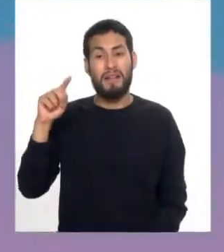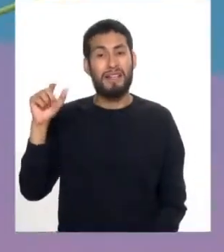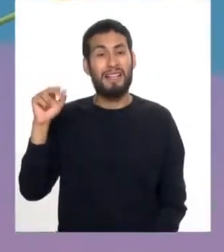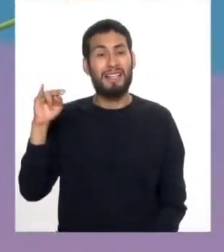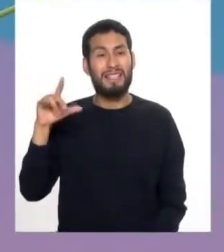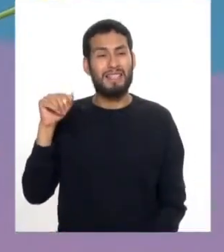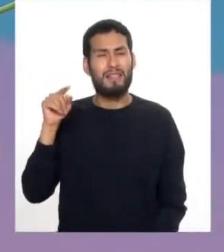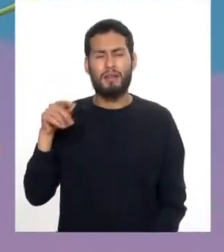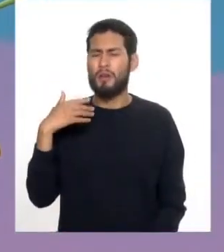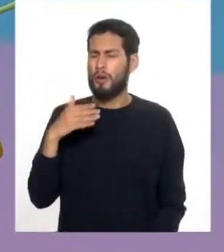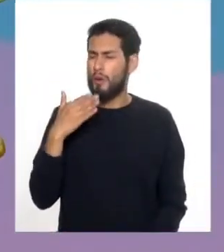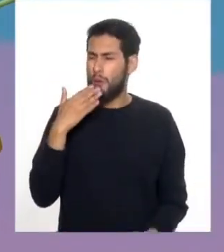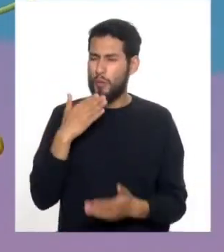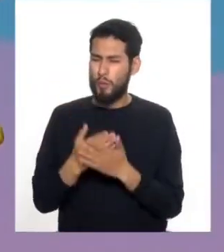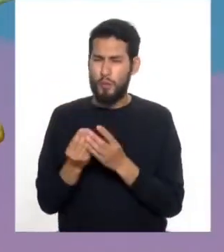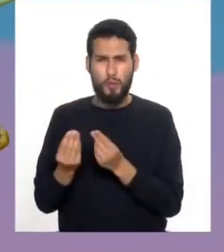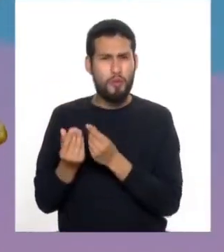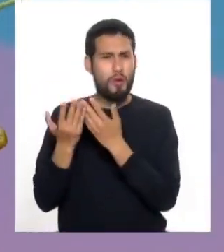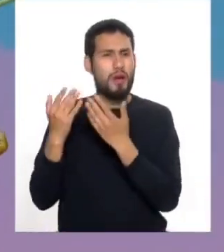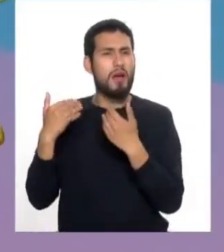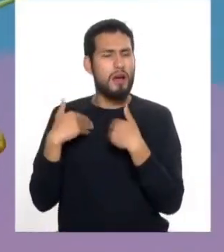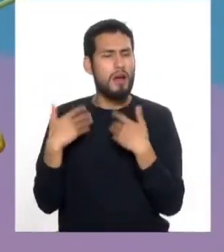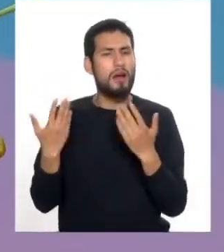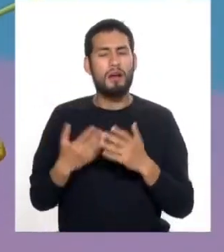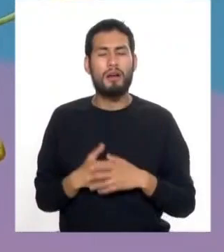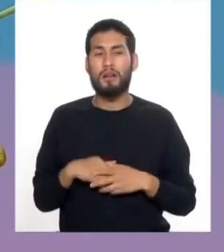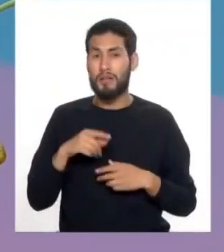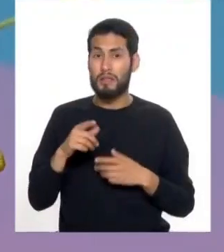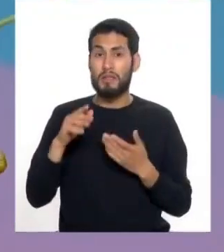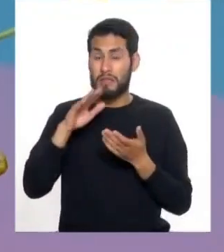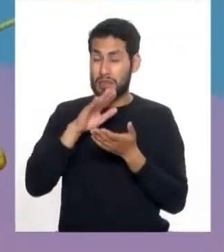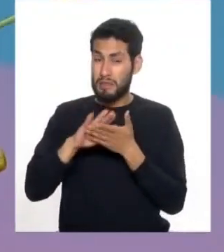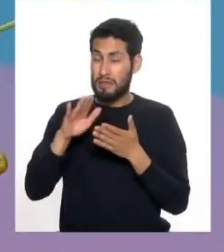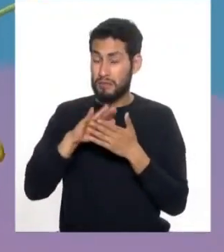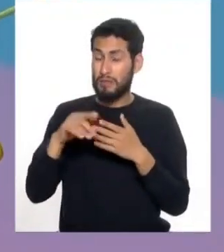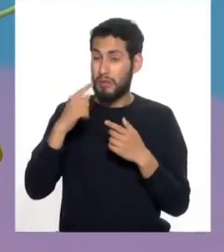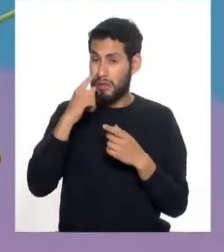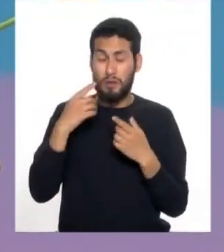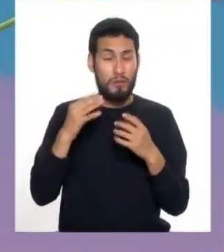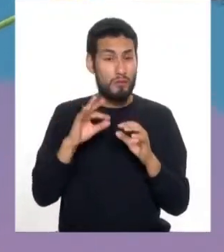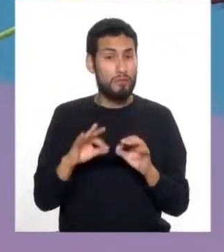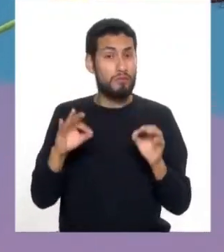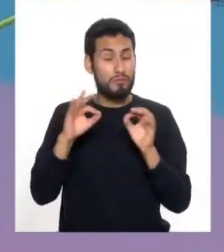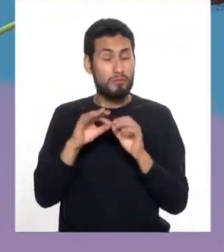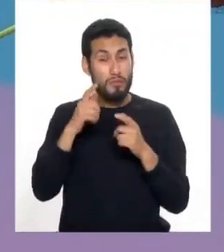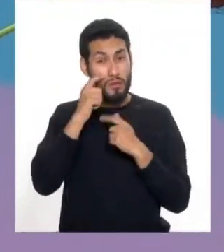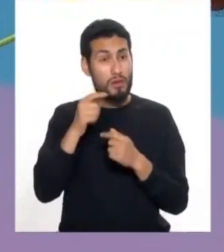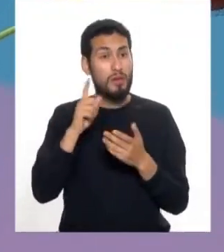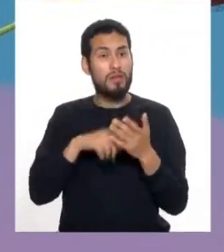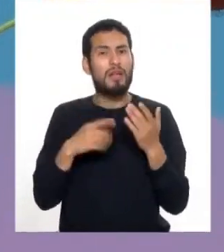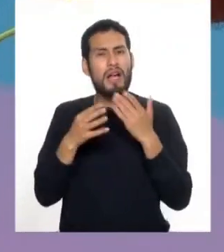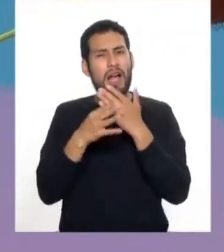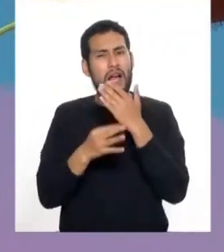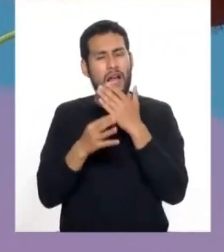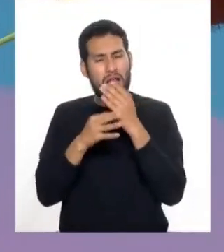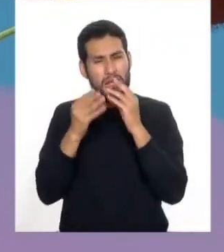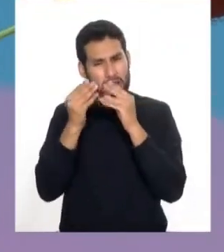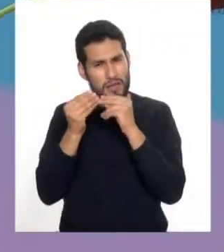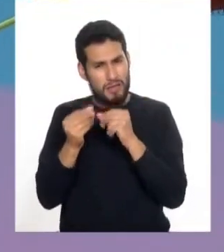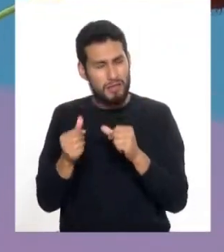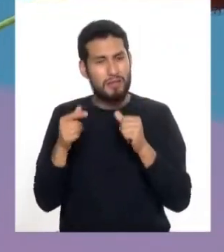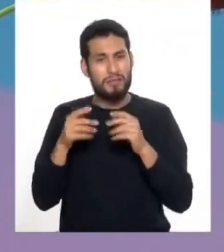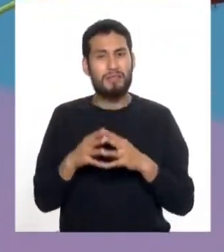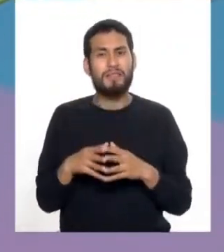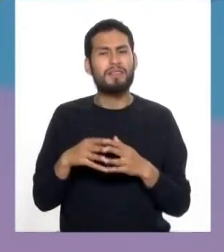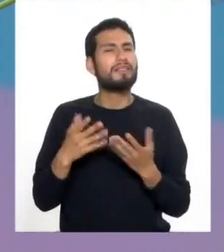planta muy generosa y que tiene un efecto antiviral muy interesante a partir de los aceites esenciales